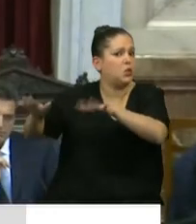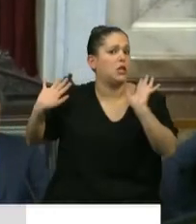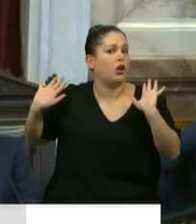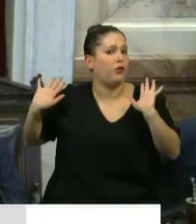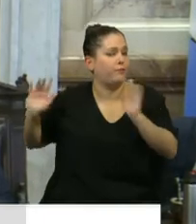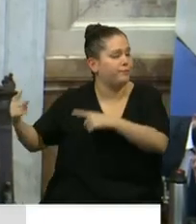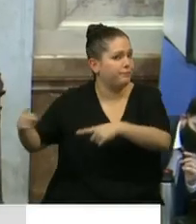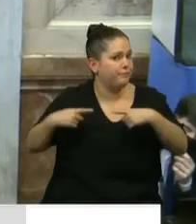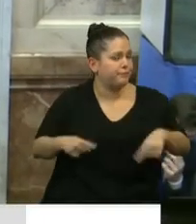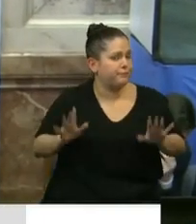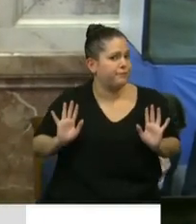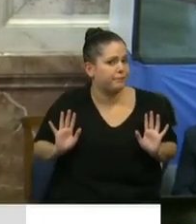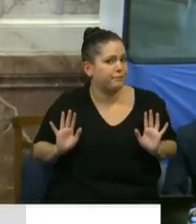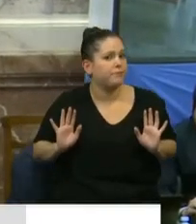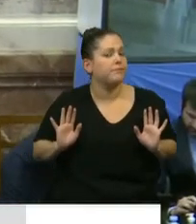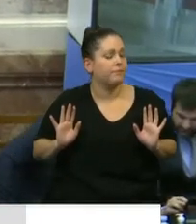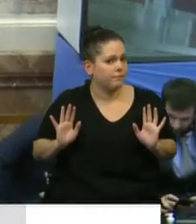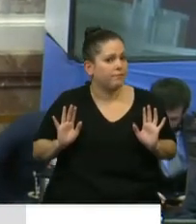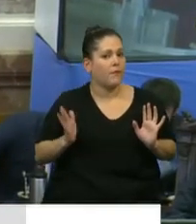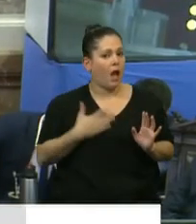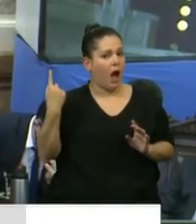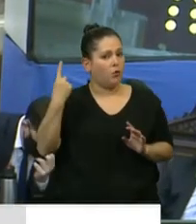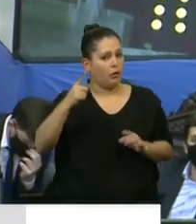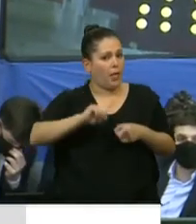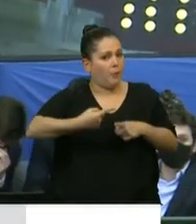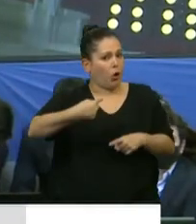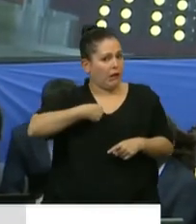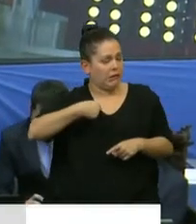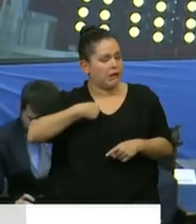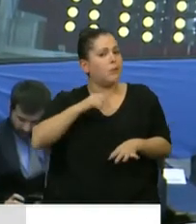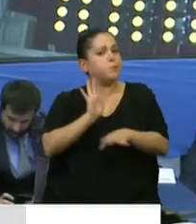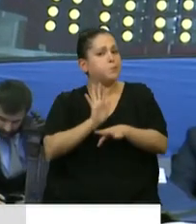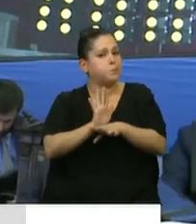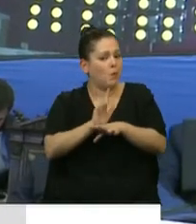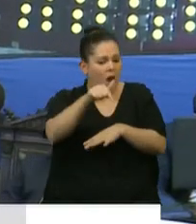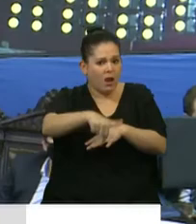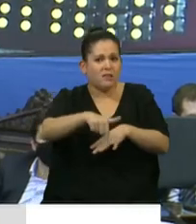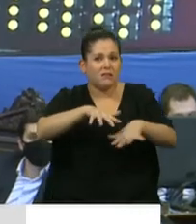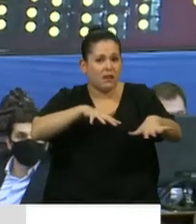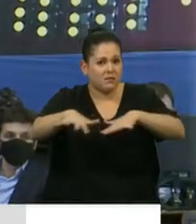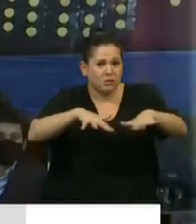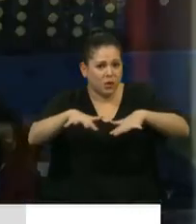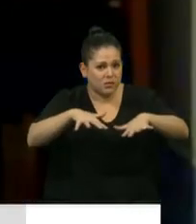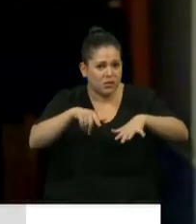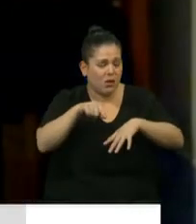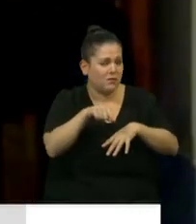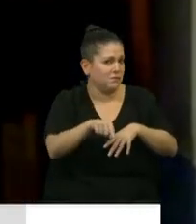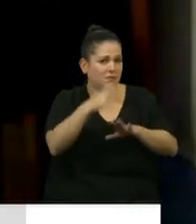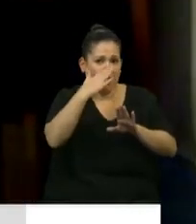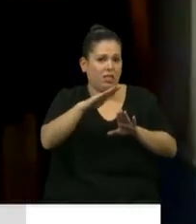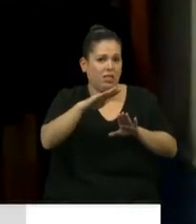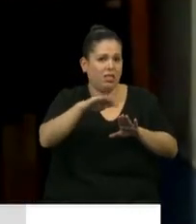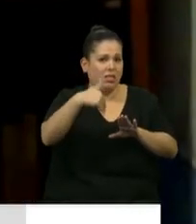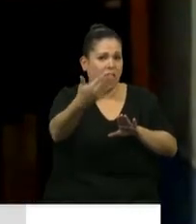el desafío que tenemos como dirigentes políticos es que después de esta tempestad todos los